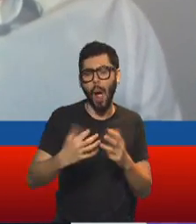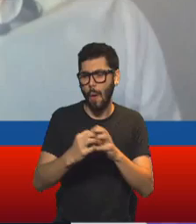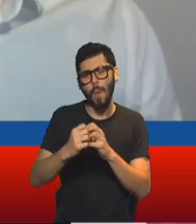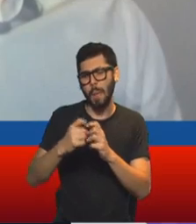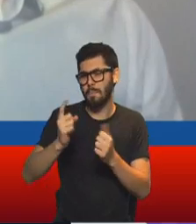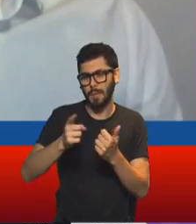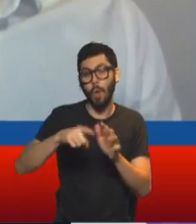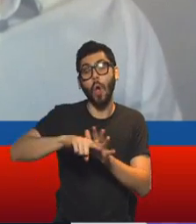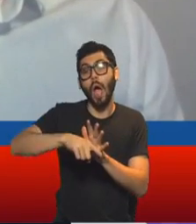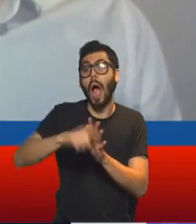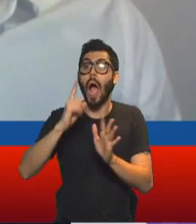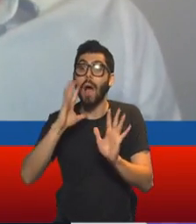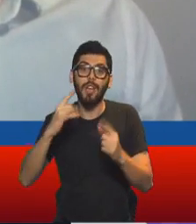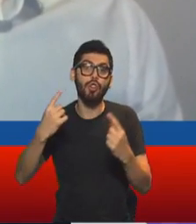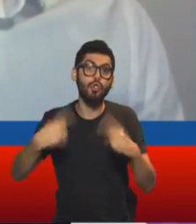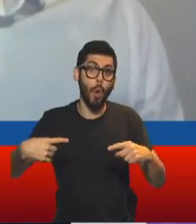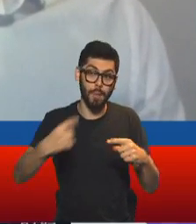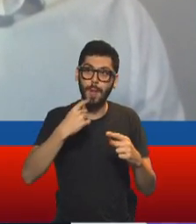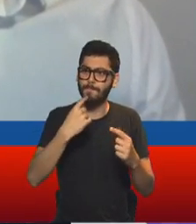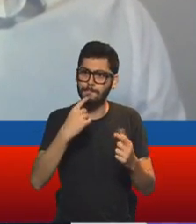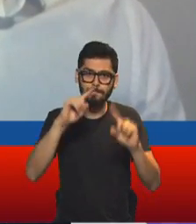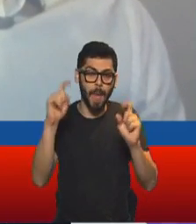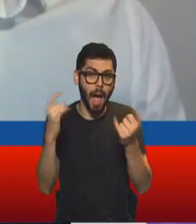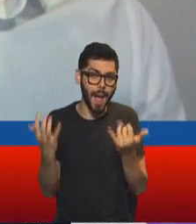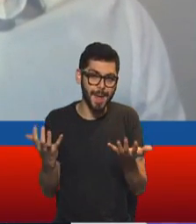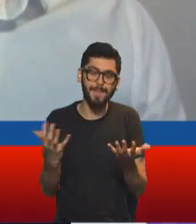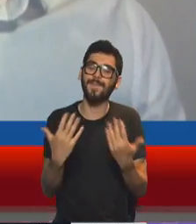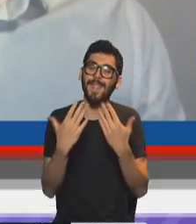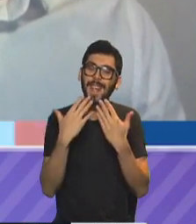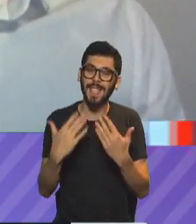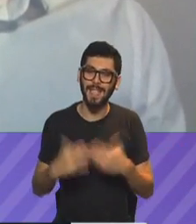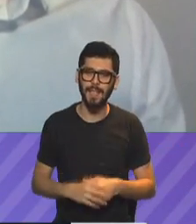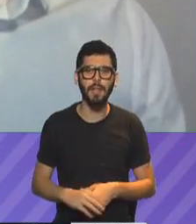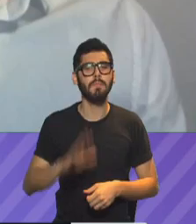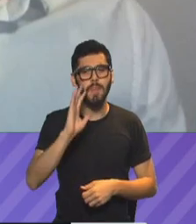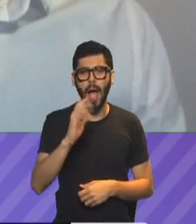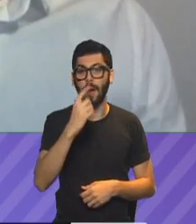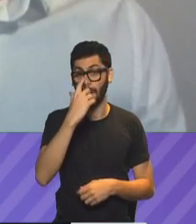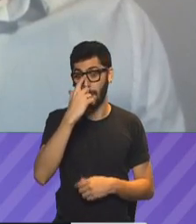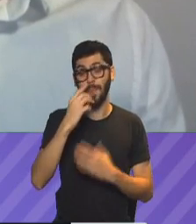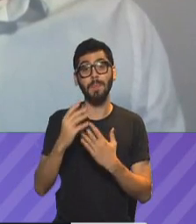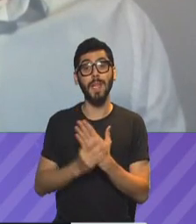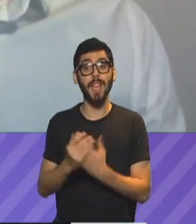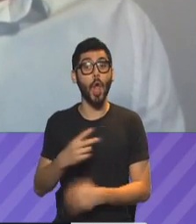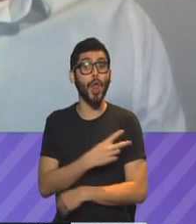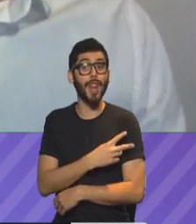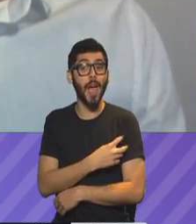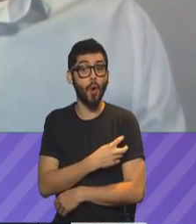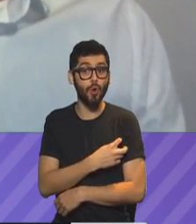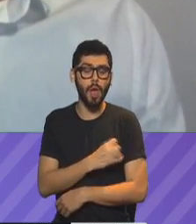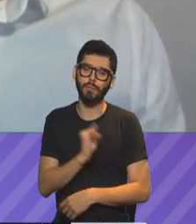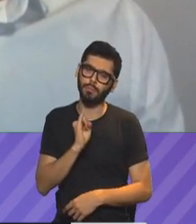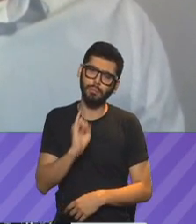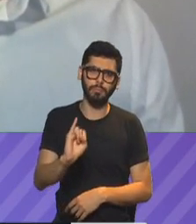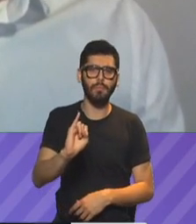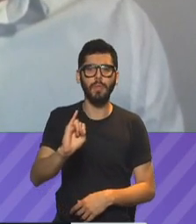conociendo si hay más novedades respecto a estas incógnitas que quedan planteadas. Gracias. Mirá, Gaby, por lo pronto el Ministerio de Seguridad le dio 72